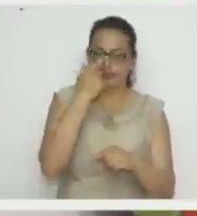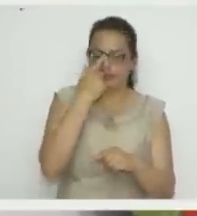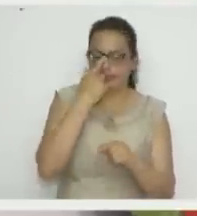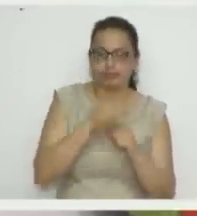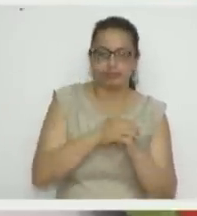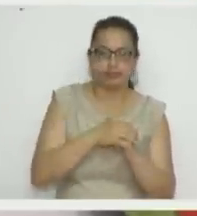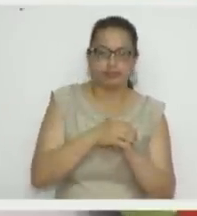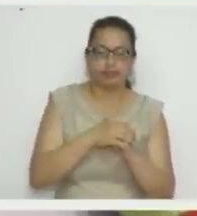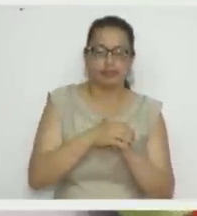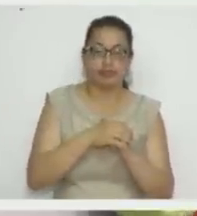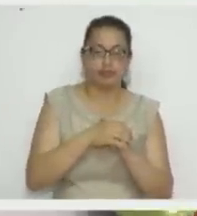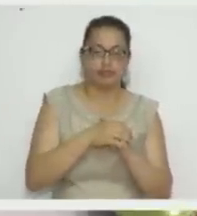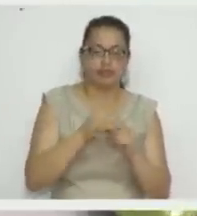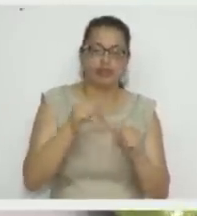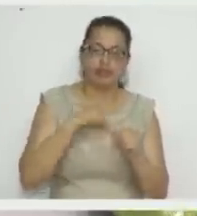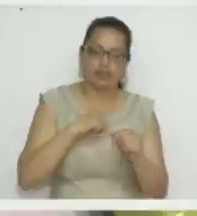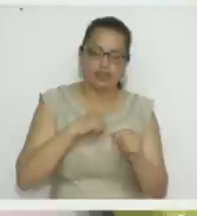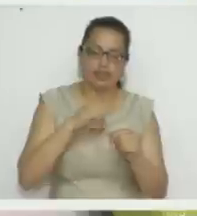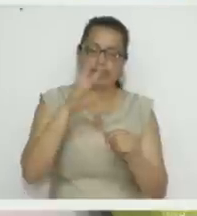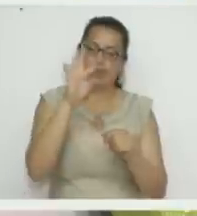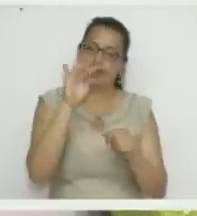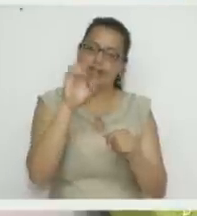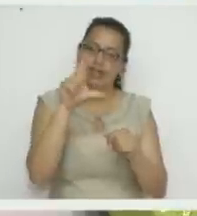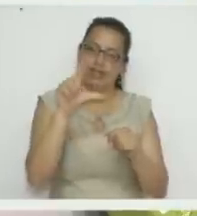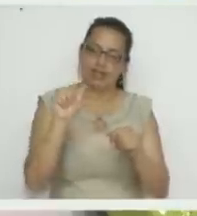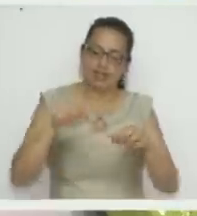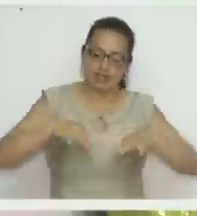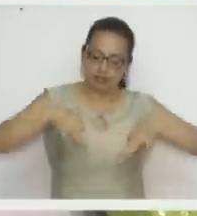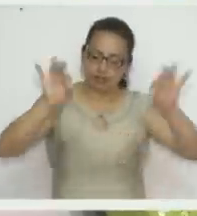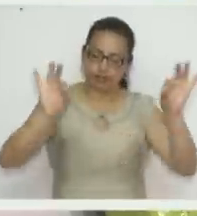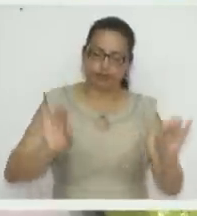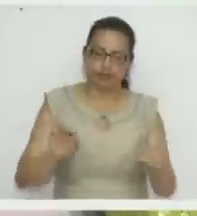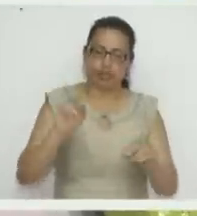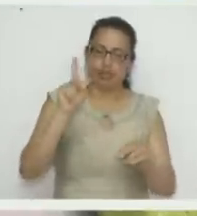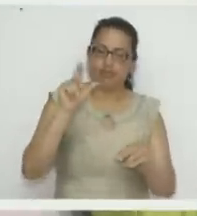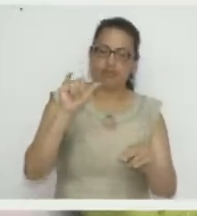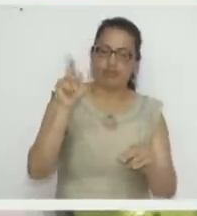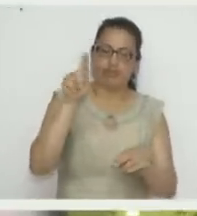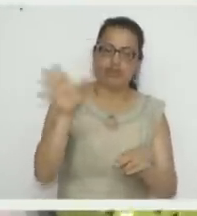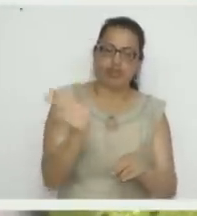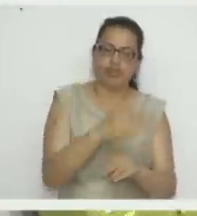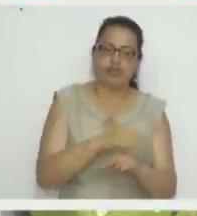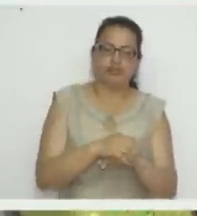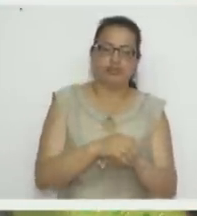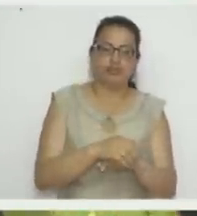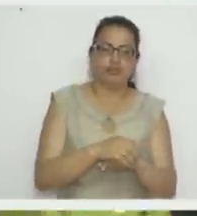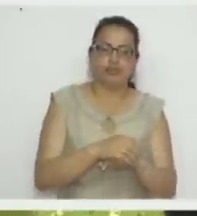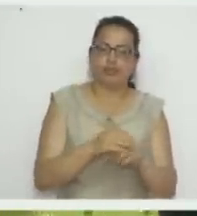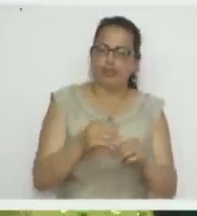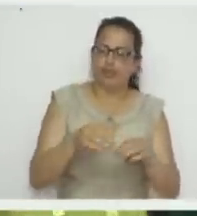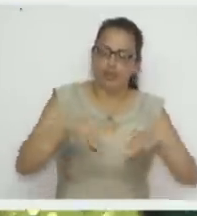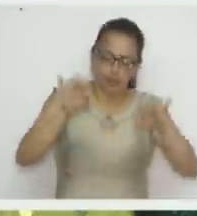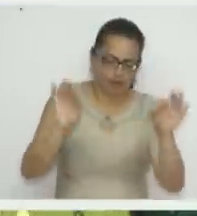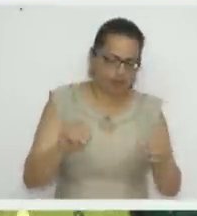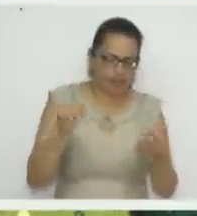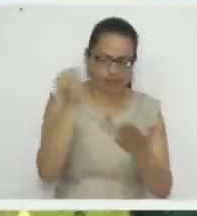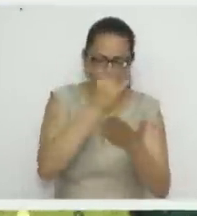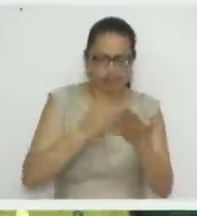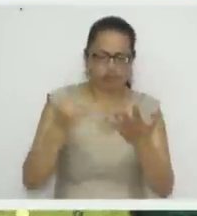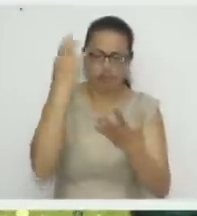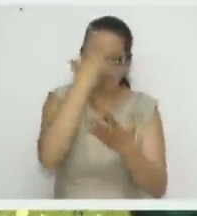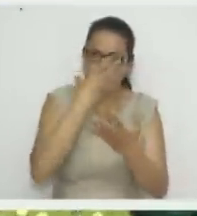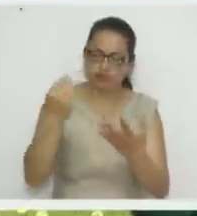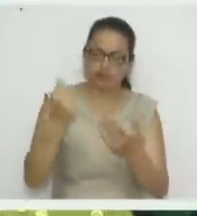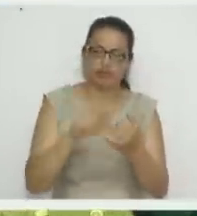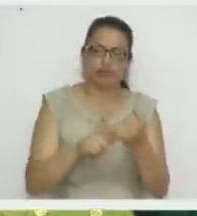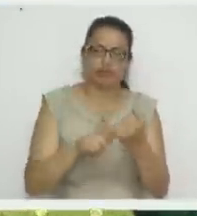con telas, con fleece, con telas estampadas muy bonitas. Y